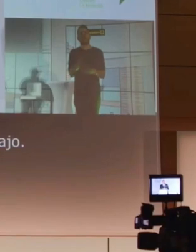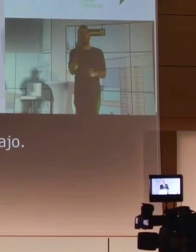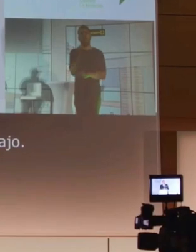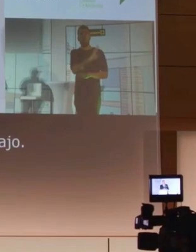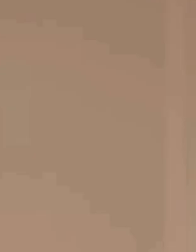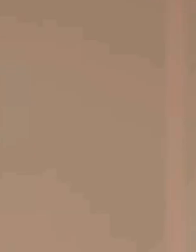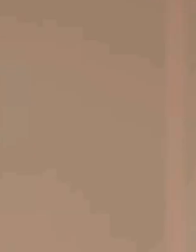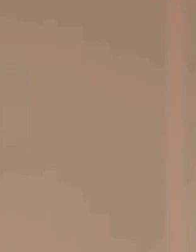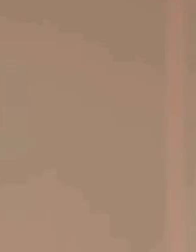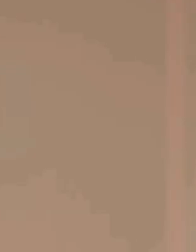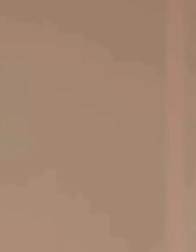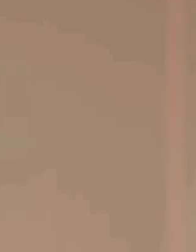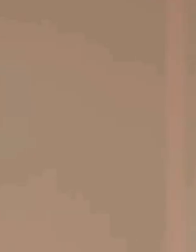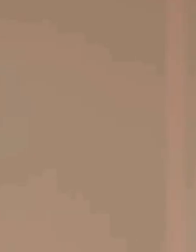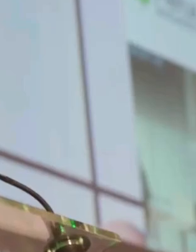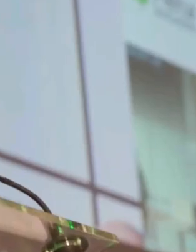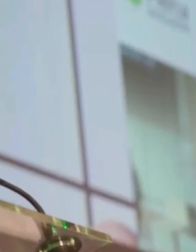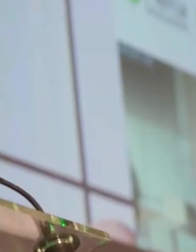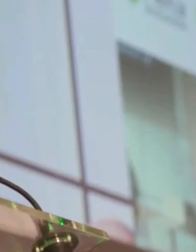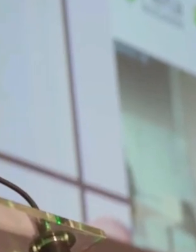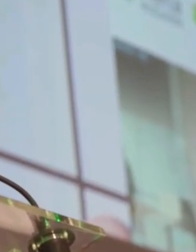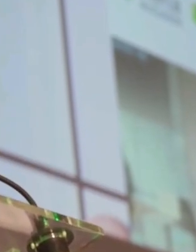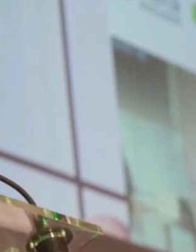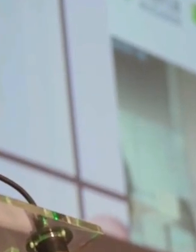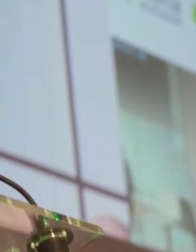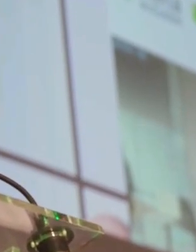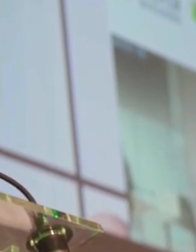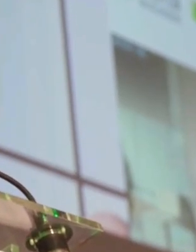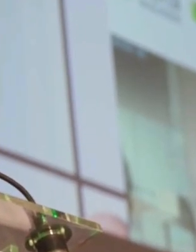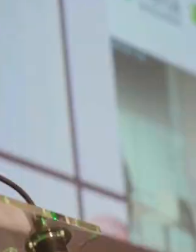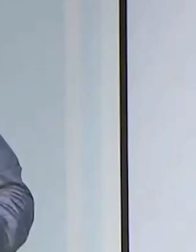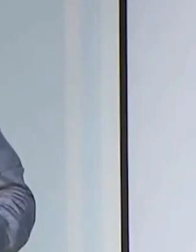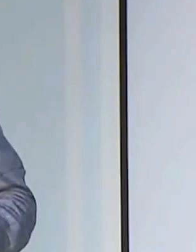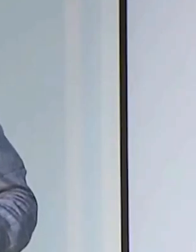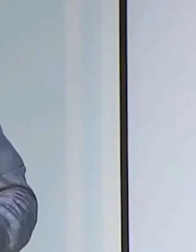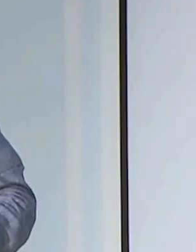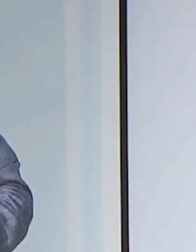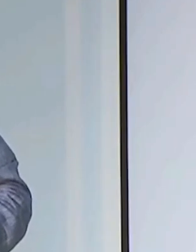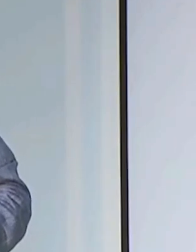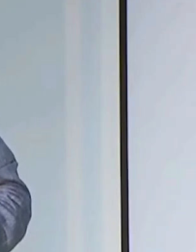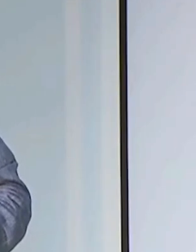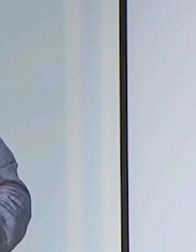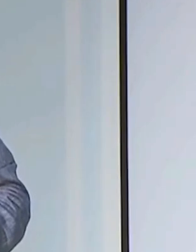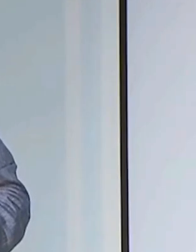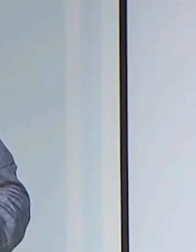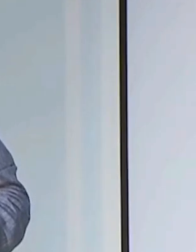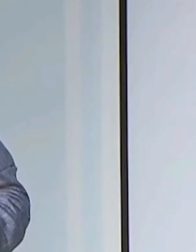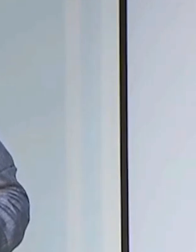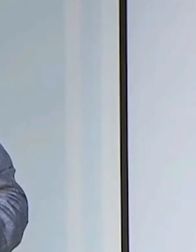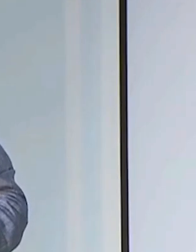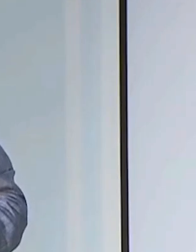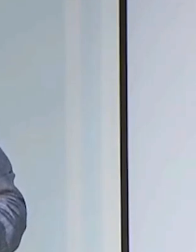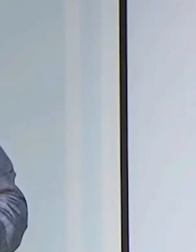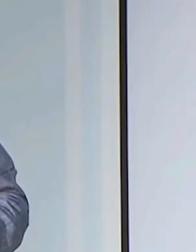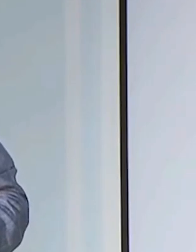Mientras que el presidente de la ONCE y la alcaldesa de Toledo ofrecieron su apoyo presencial. Gracias a plena inclusión a la plataforma